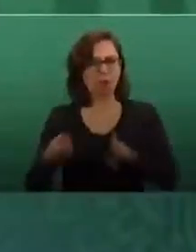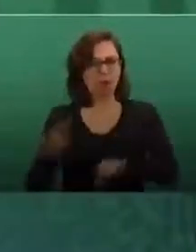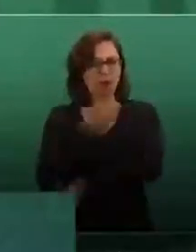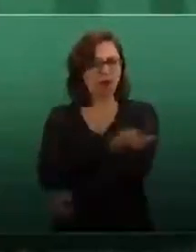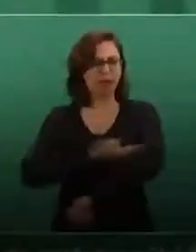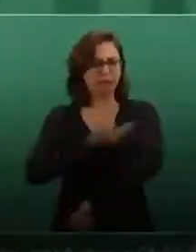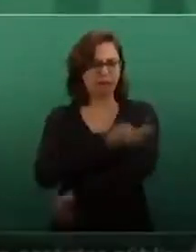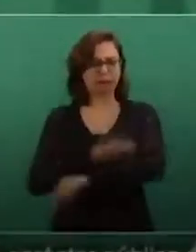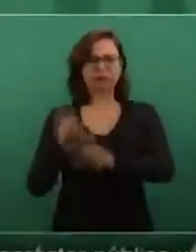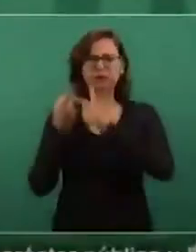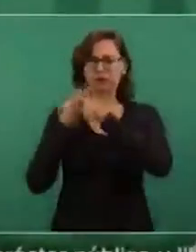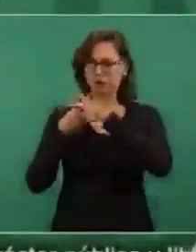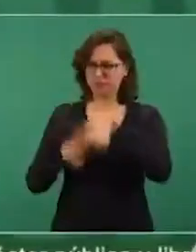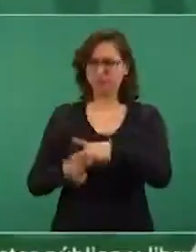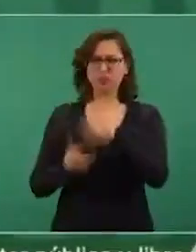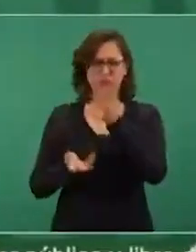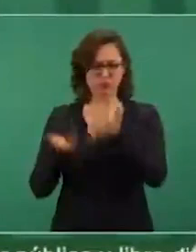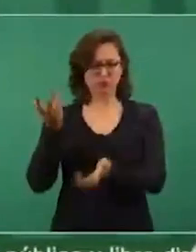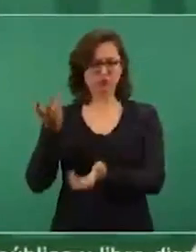tarde.